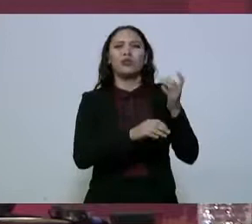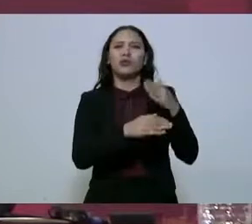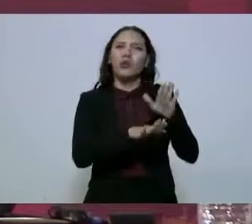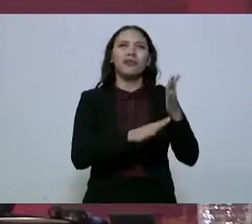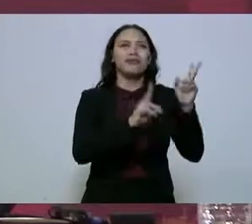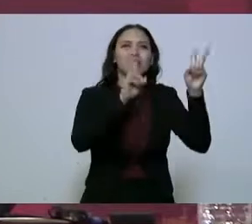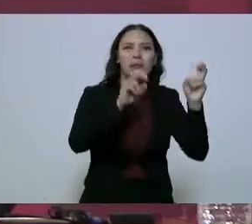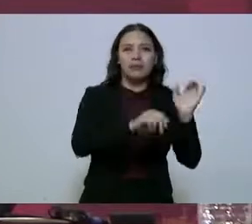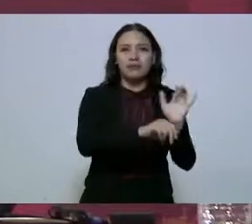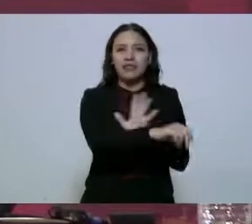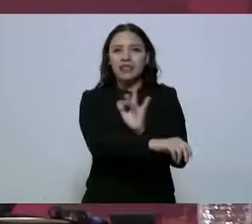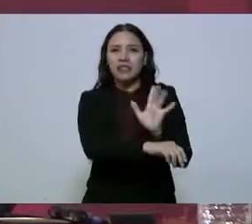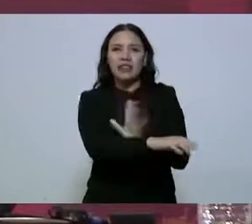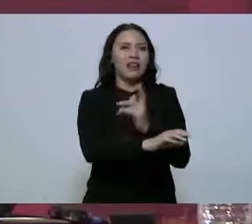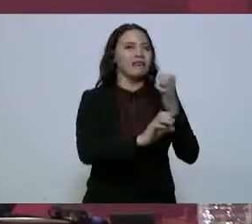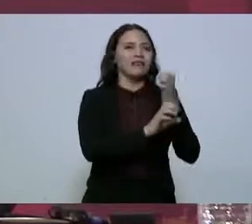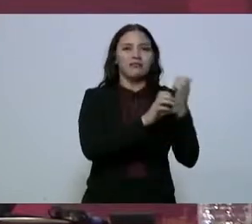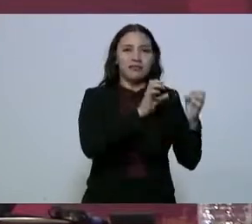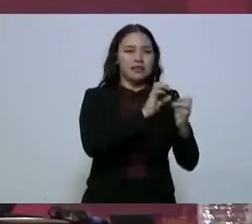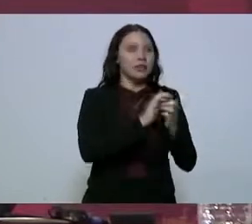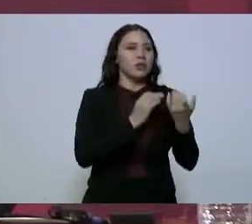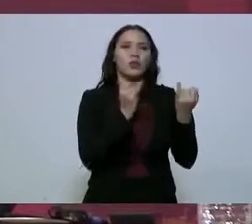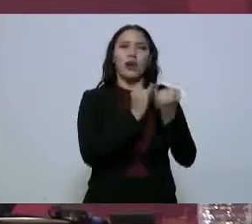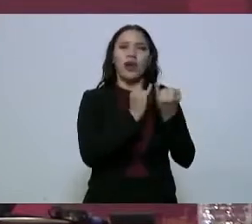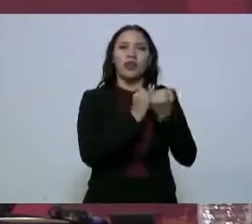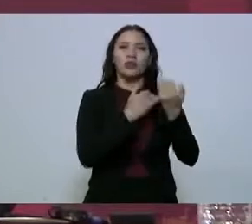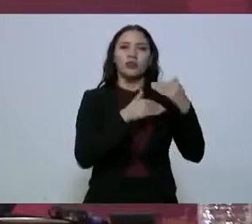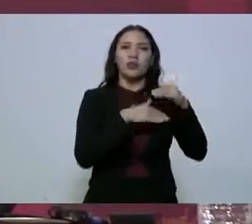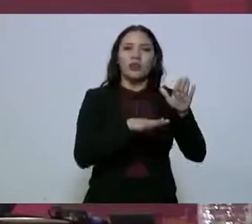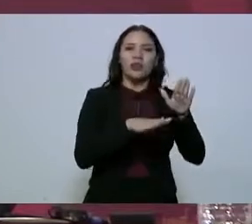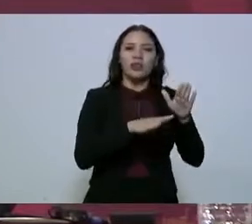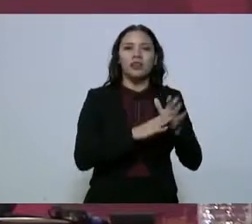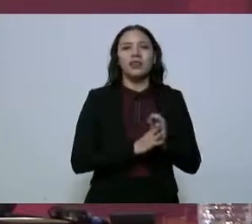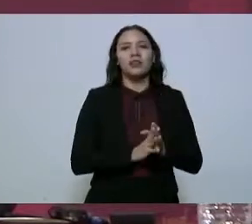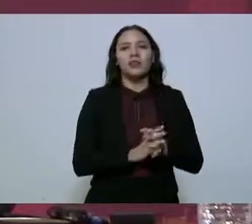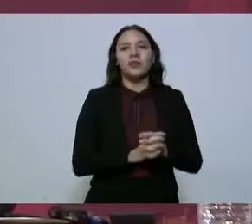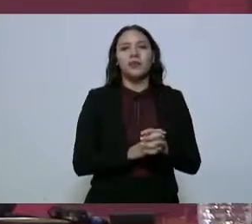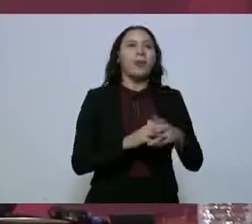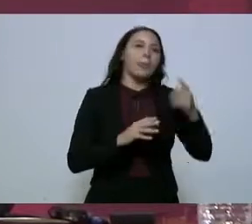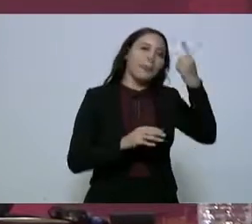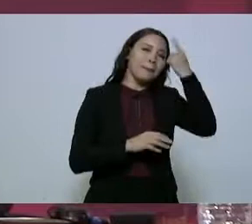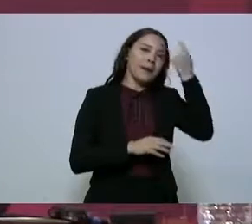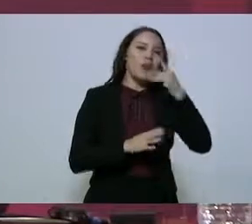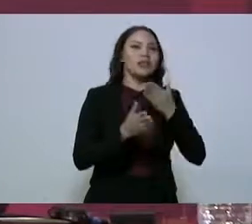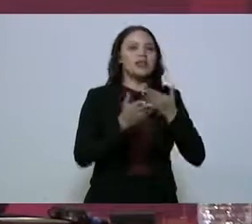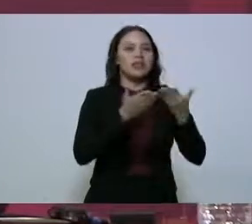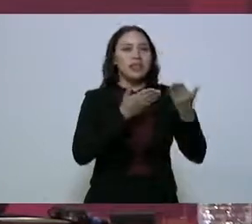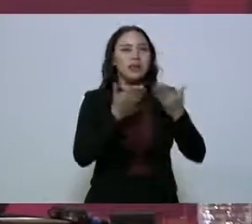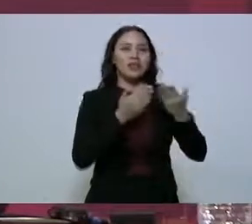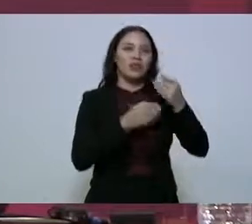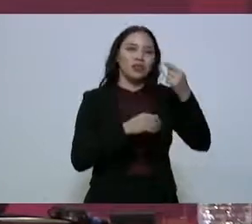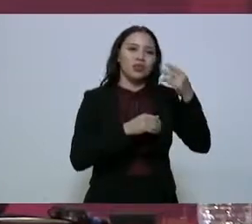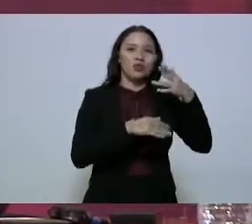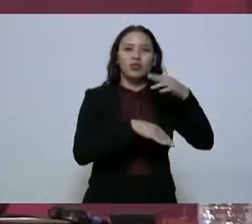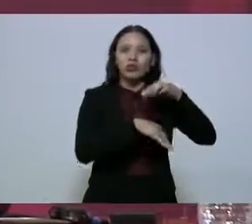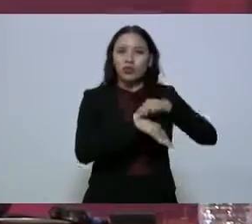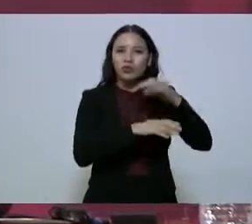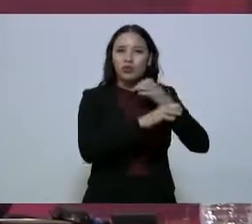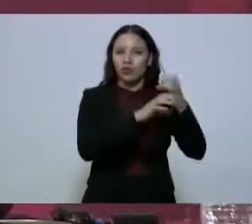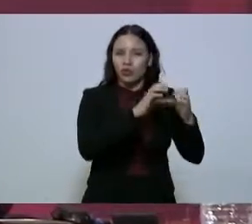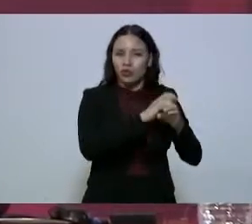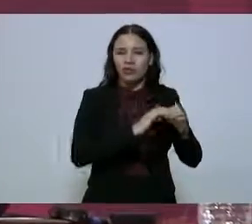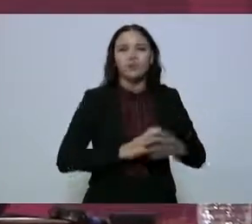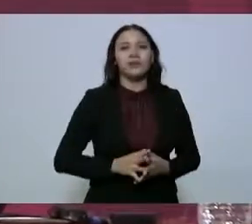gran conglomerado, uno de los clústeres médicos y de servicios médicos más grandes del mundo y más exitosos,